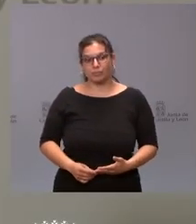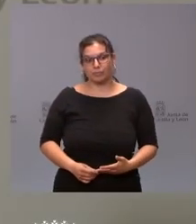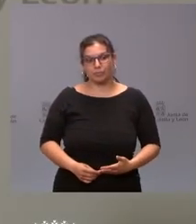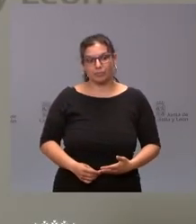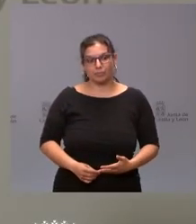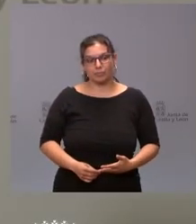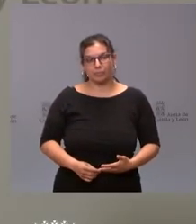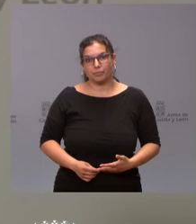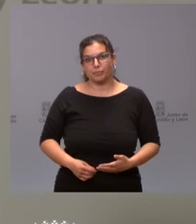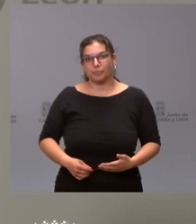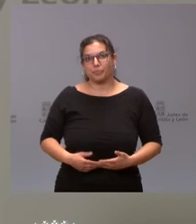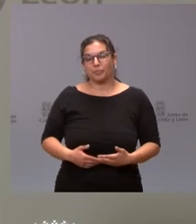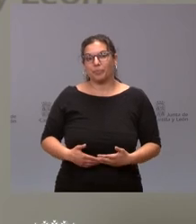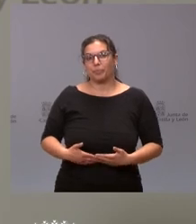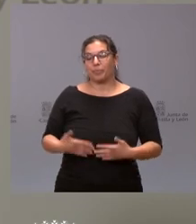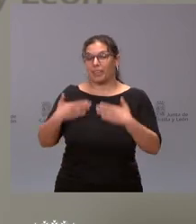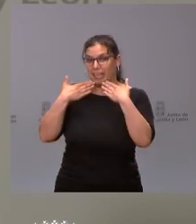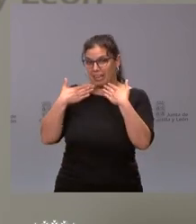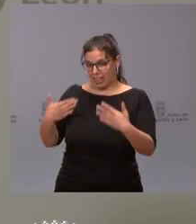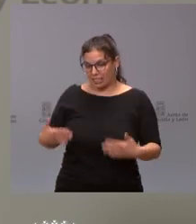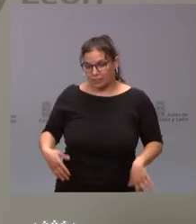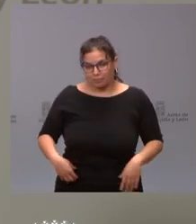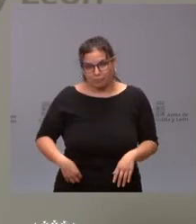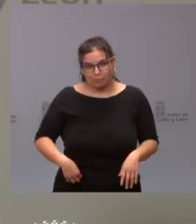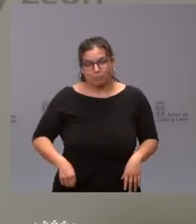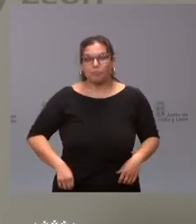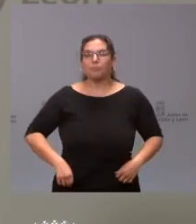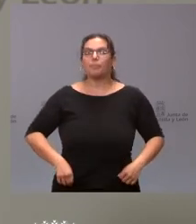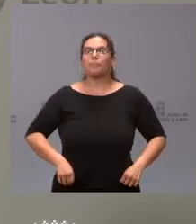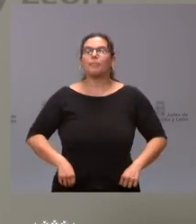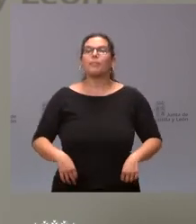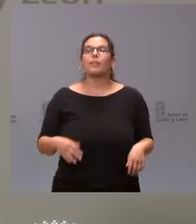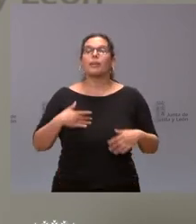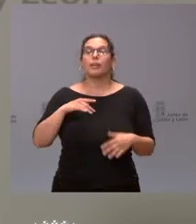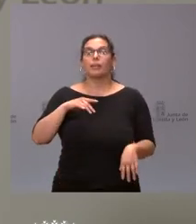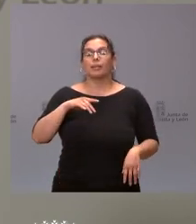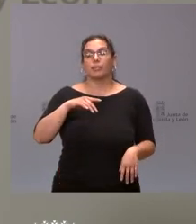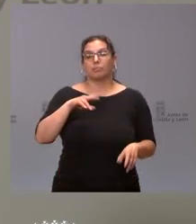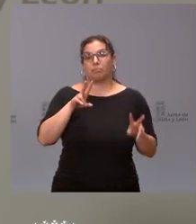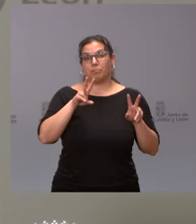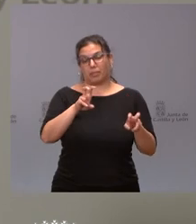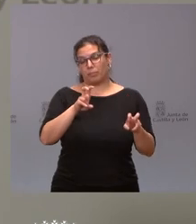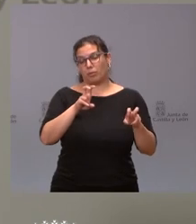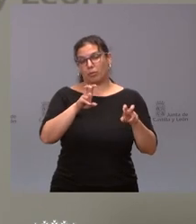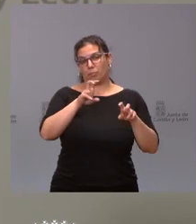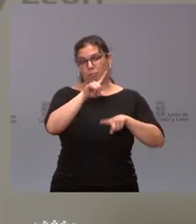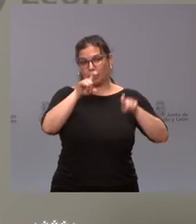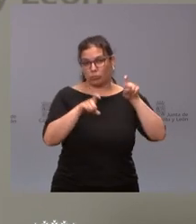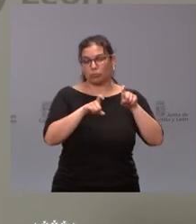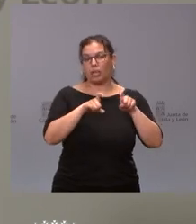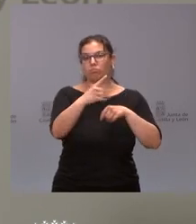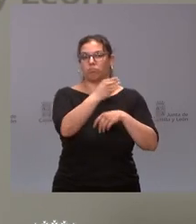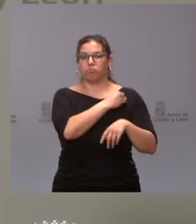Muchas gracias Bueno la primera parte de las preguntas tienen que ver con el contenido el funcionamiento